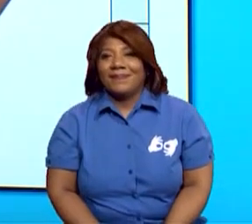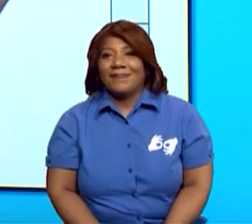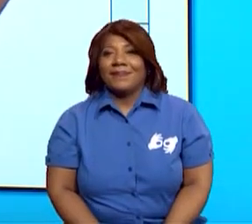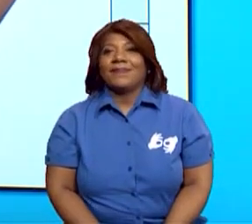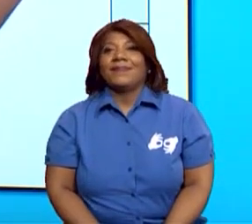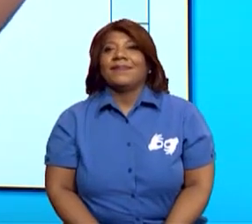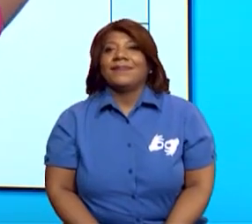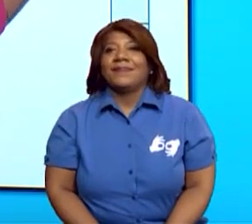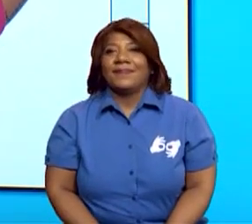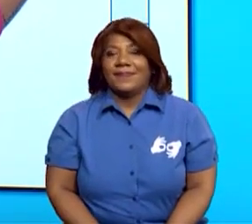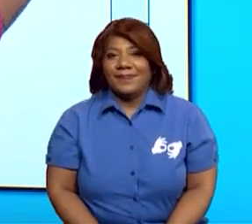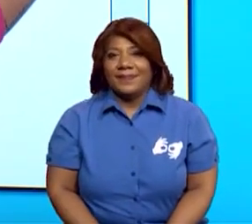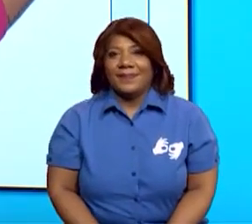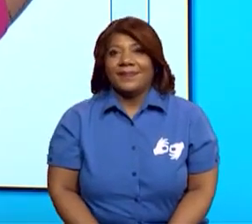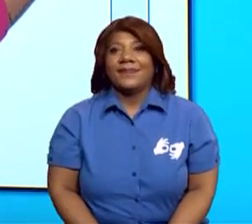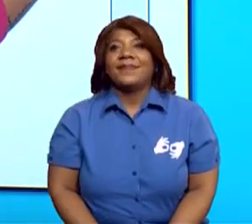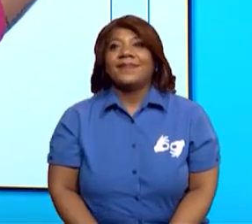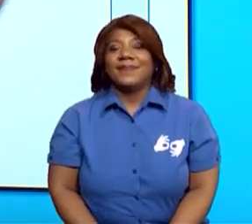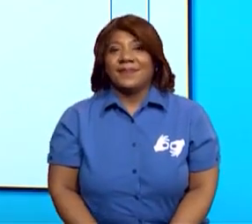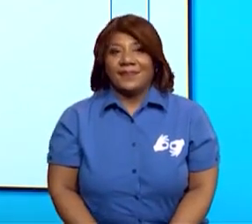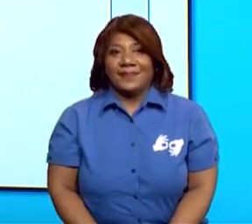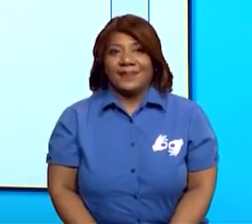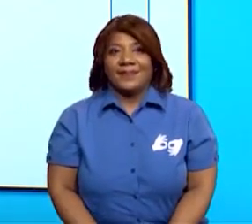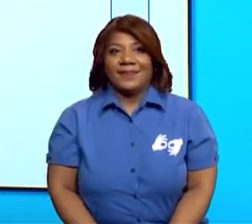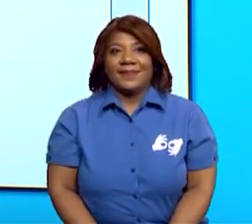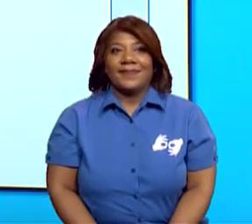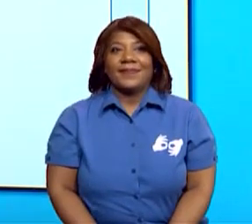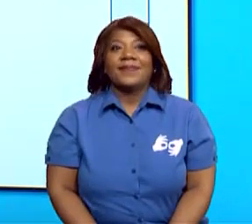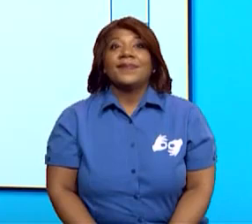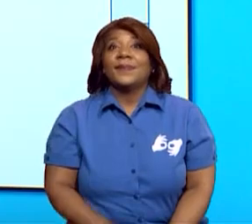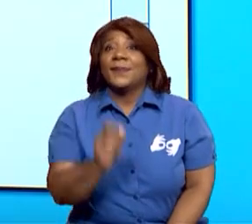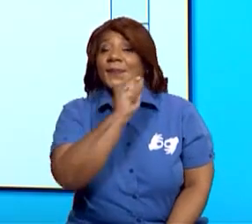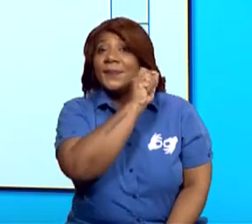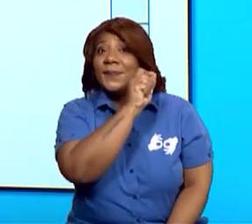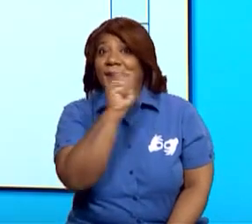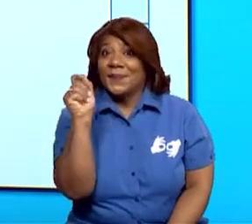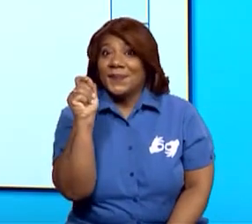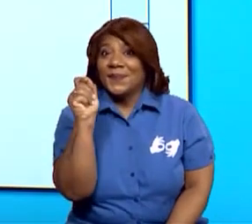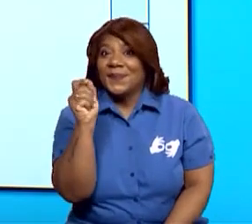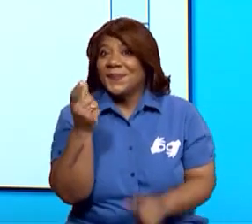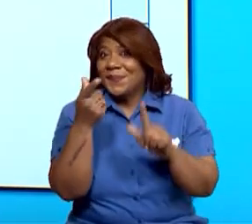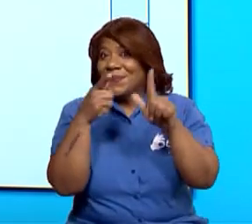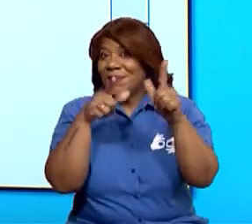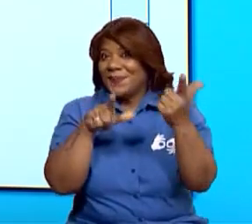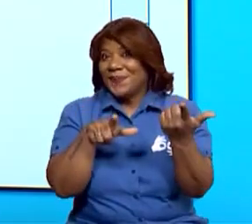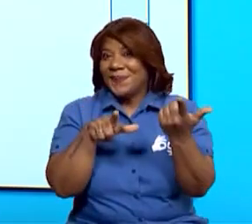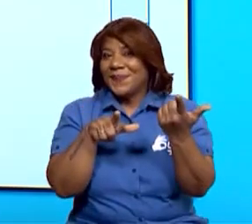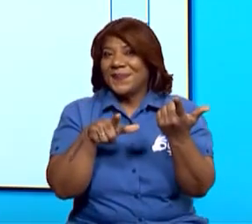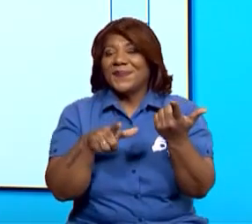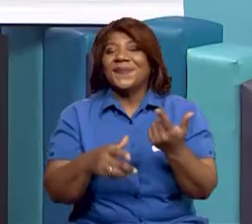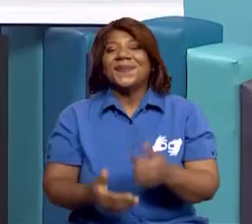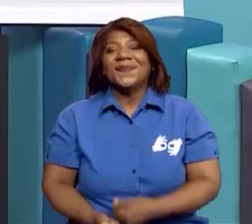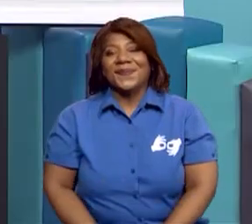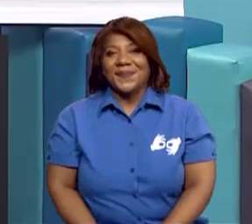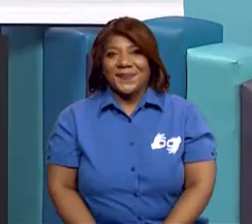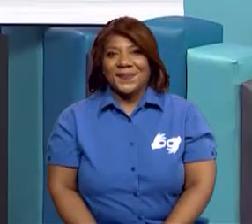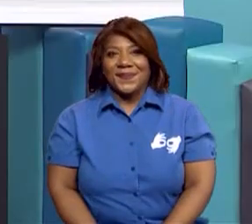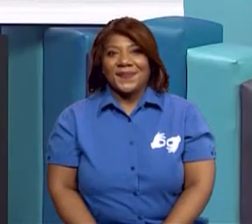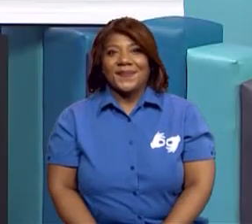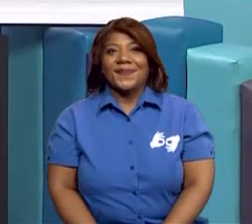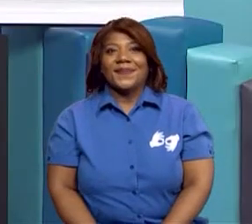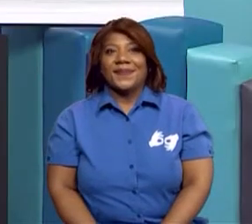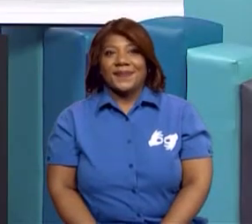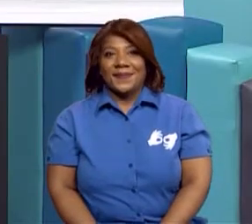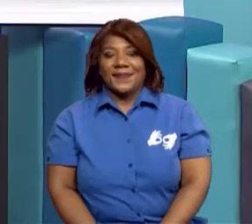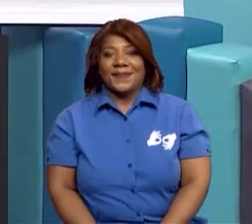Aquí, pesca. Y vamos a colocarle un ganchito o a tallarla nuevamente.